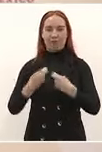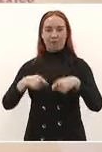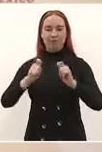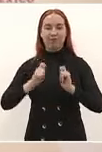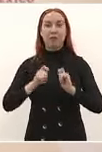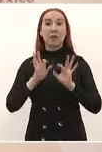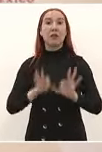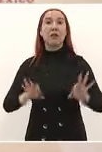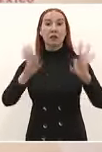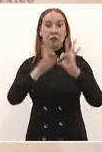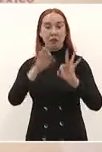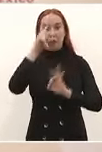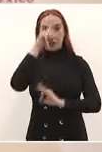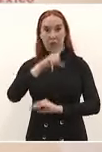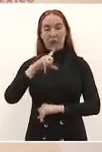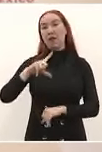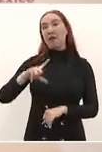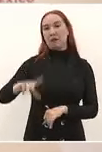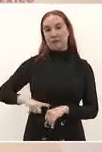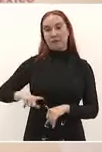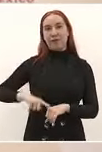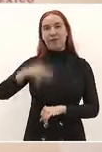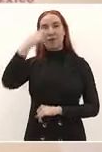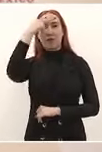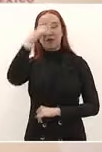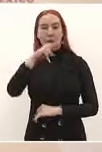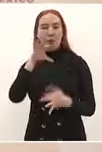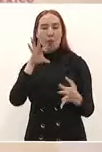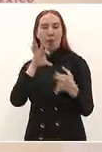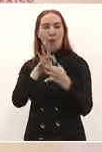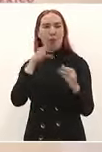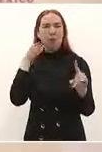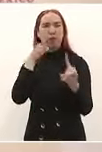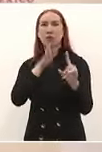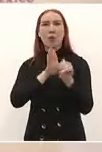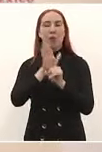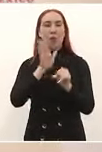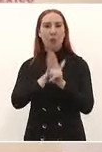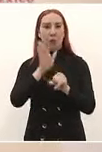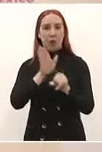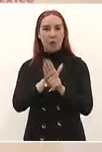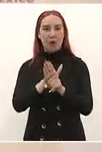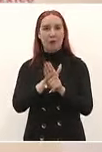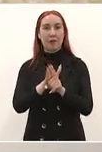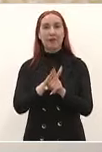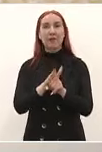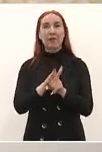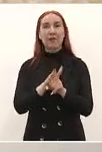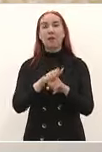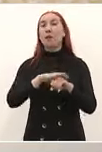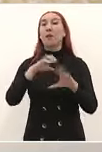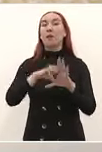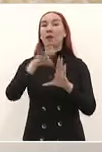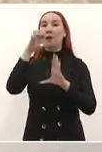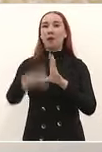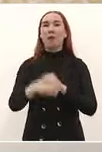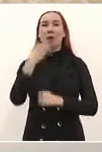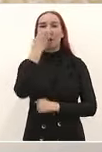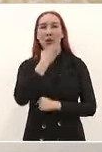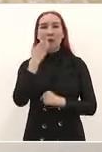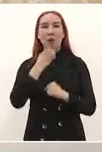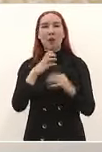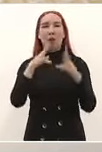para el gobierno de México que en conjunto tienen como objetivo combatir el abandono escolar es decir que